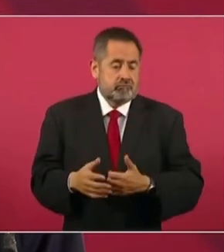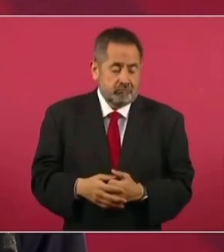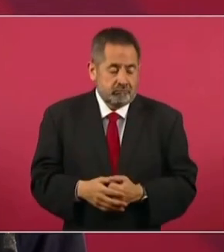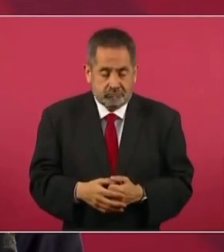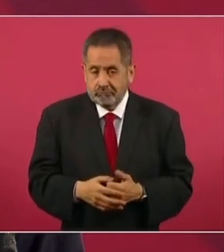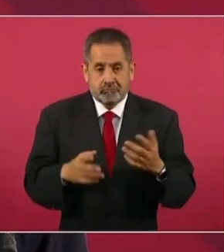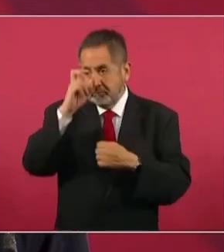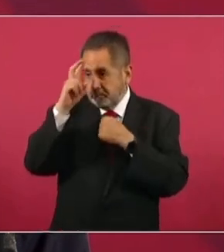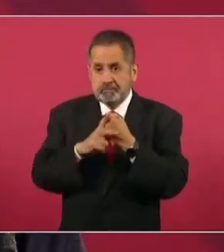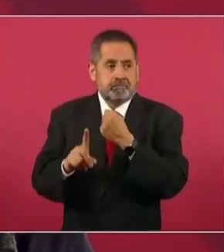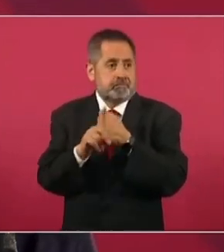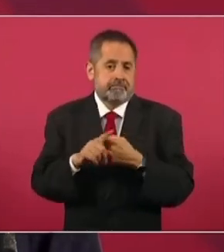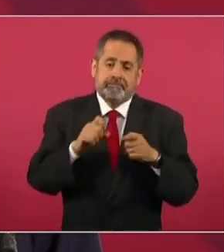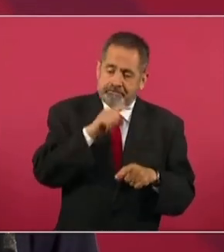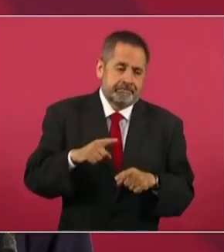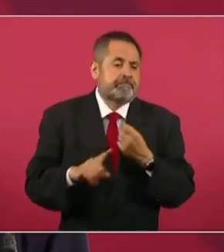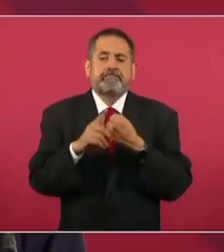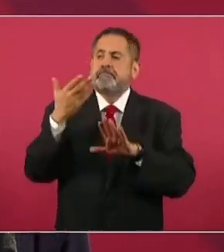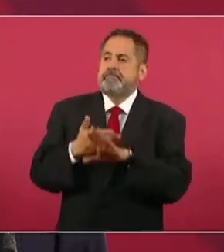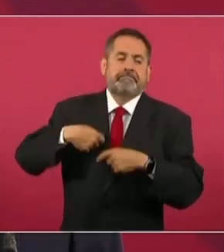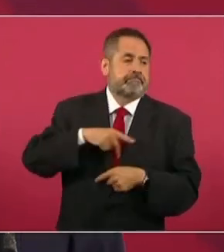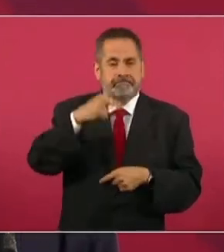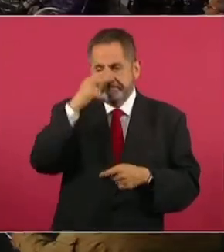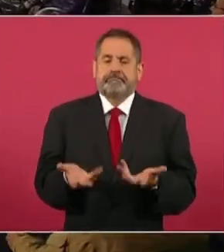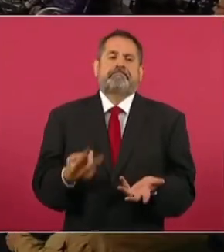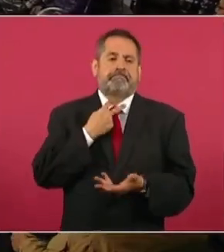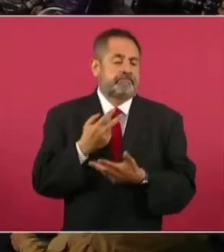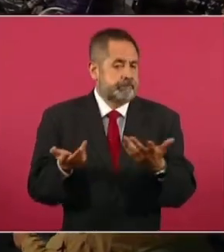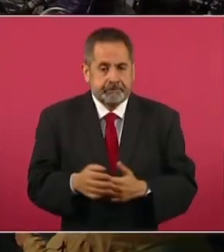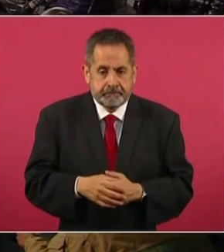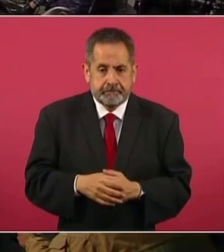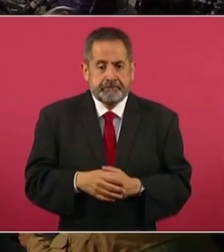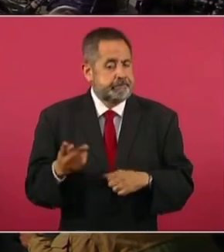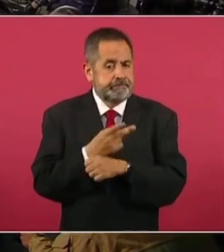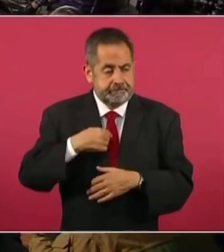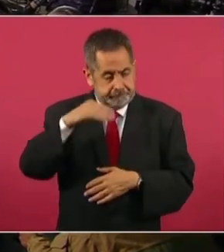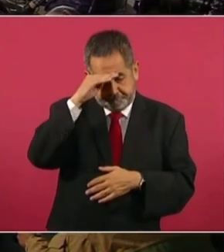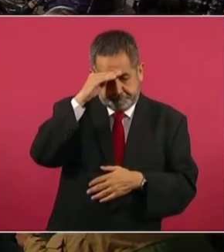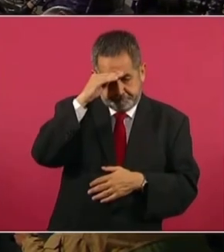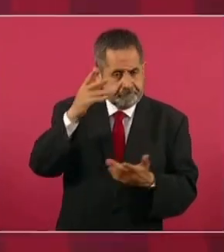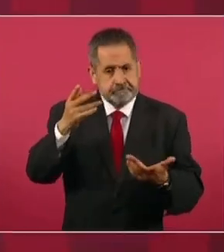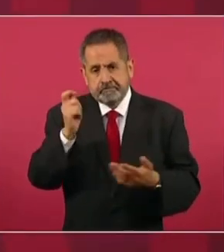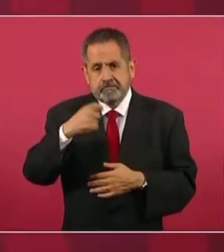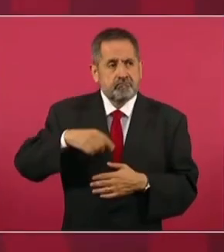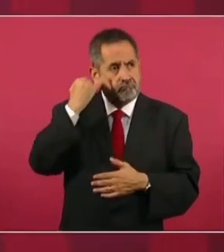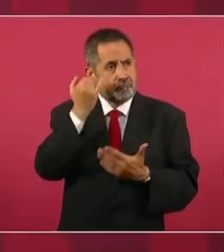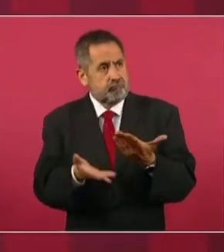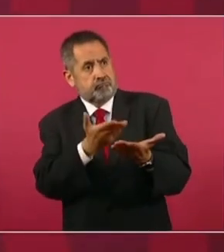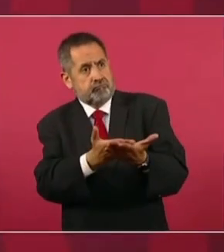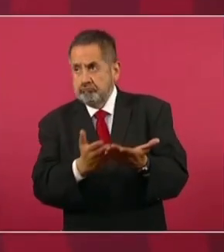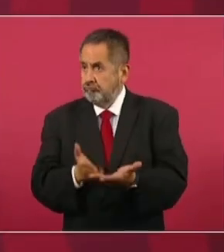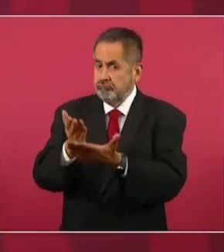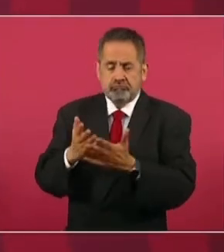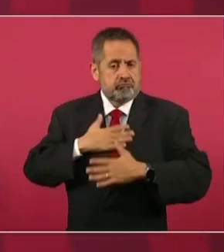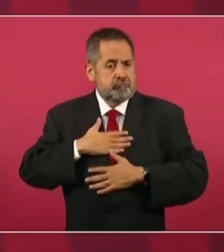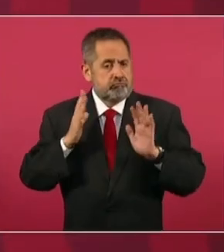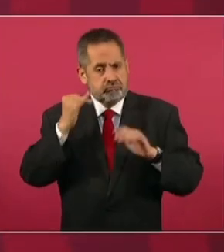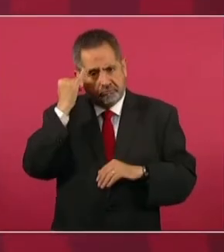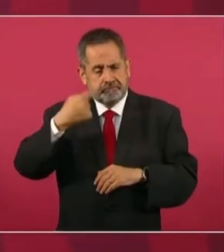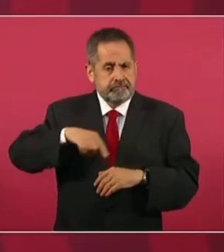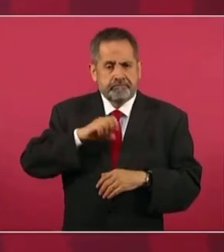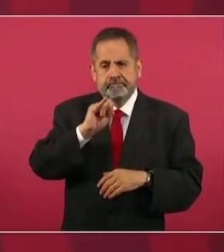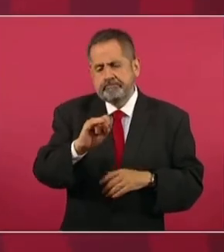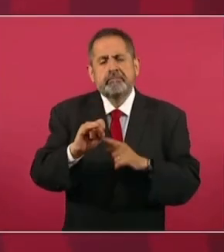y afecta en Europa, y nos afecta a nosotros. Entonces, ¿qué es lo que nosotros podríamos plantear o qué es lo que nosotros